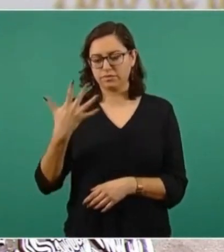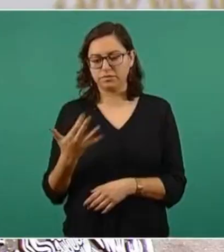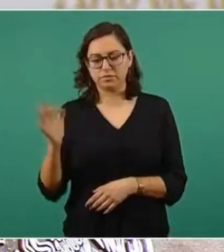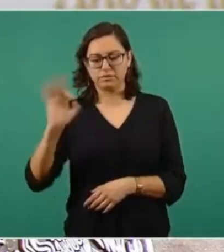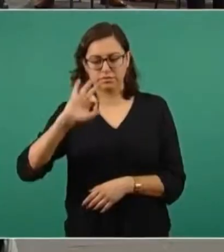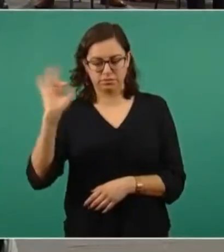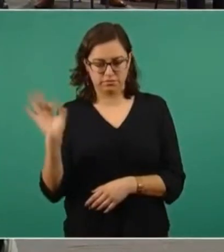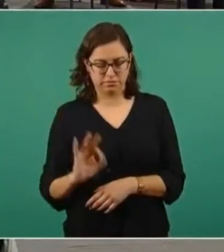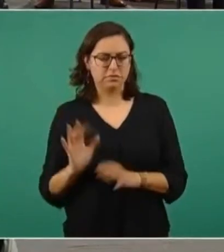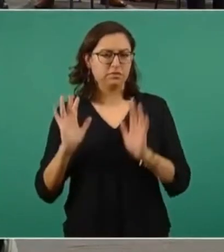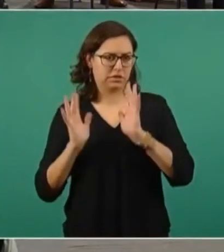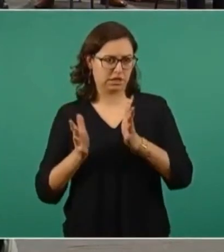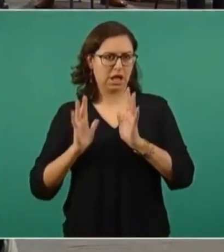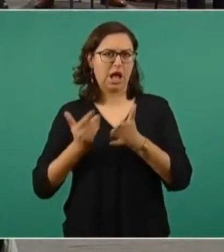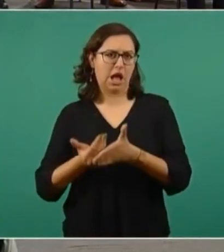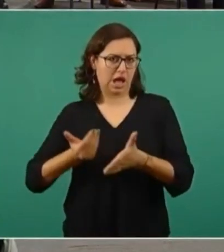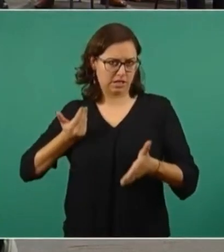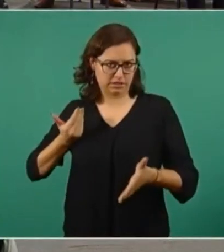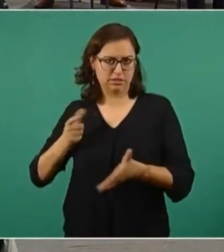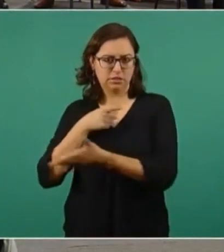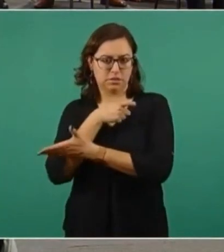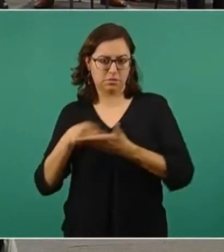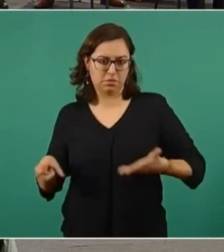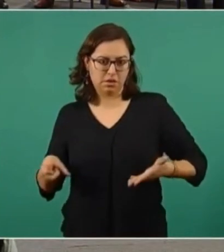por ciento de las acciones.